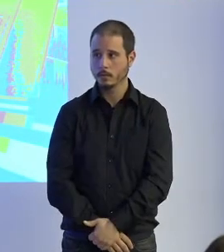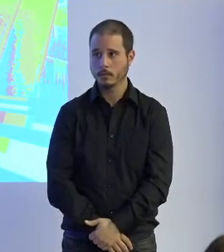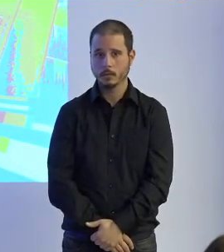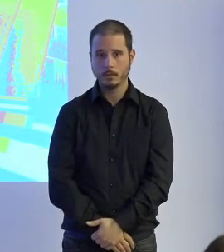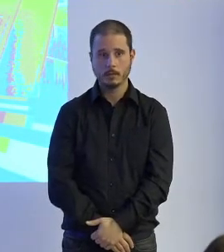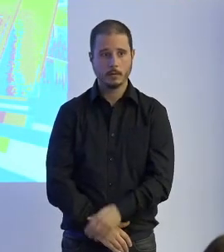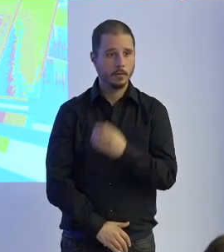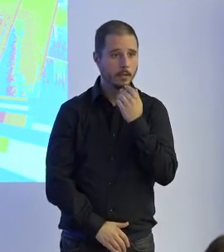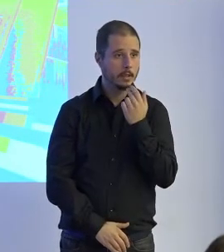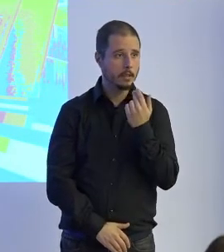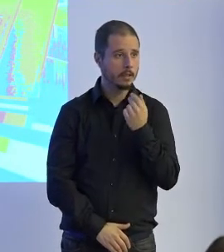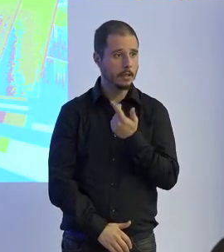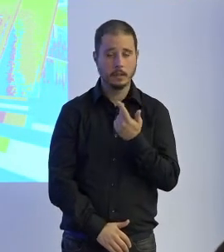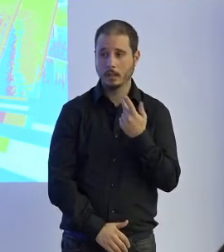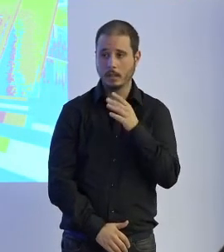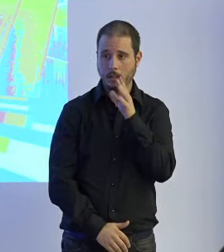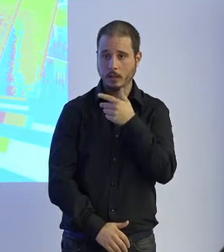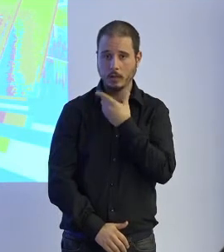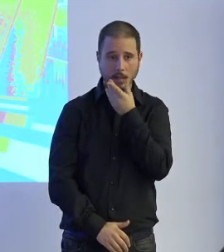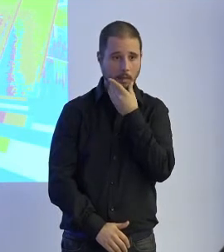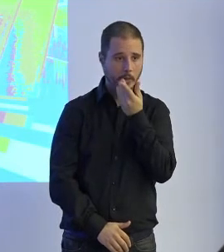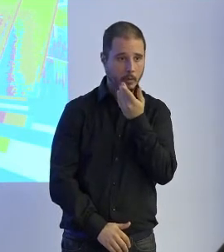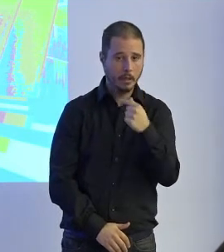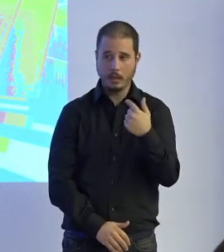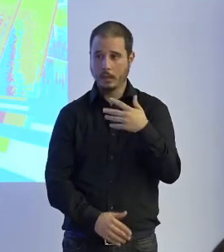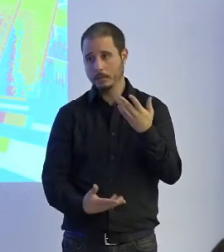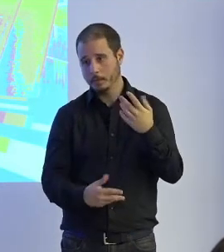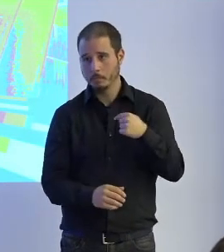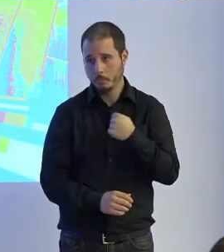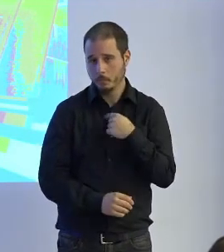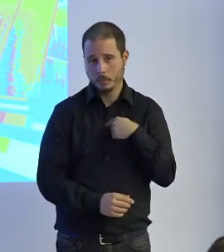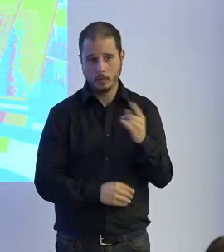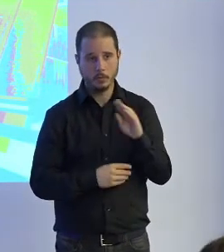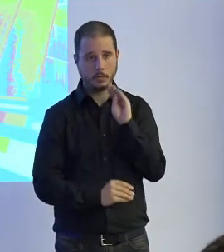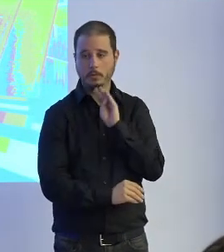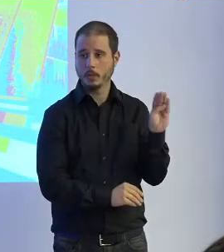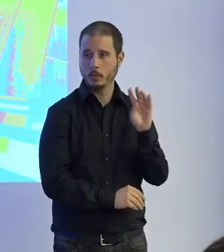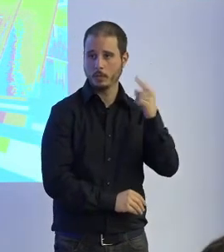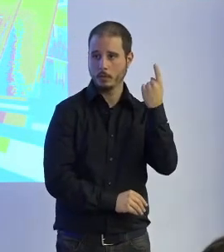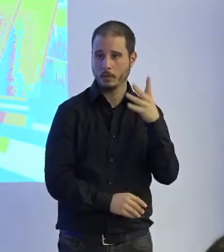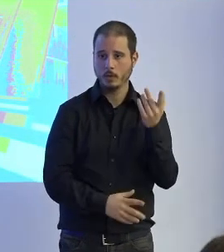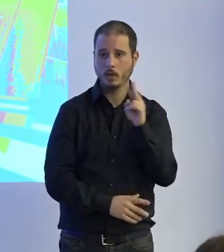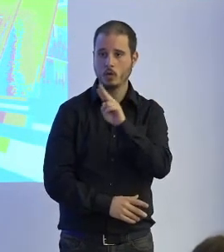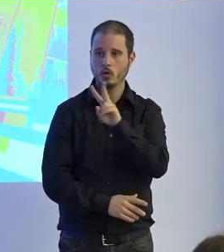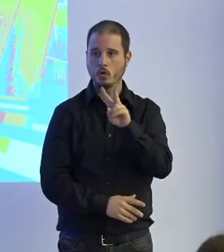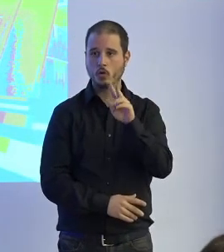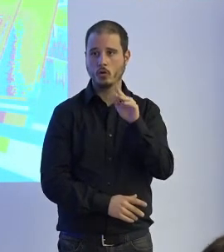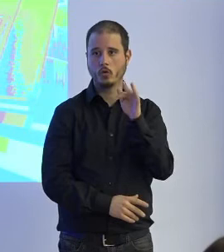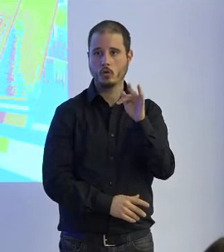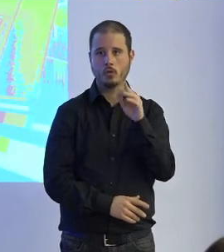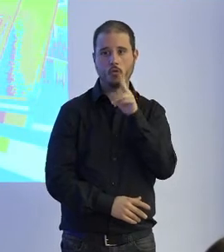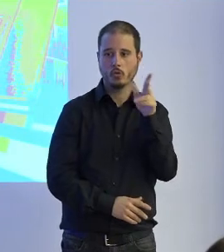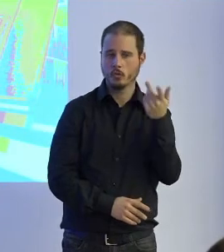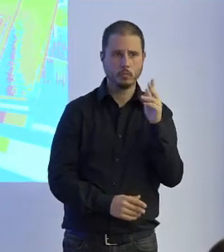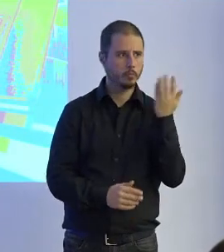si estáis tímidos a estas horas soy yo el que lanza la primera pregunta se la haría a Ruth que me ha gustado mucho su